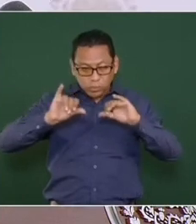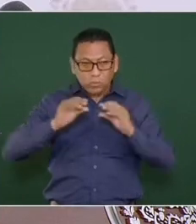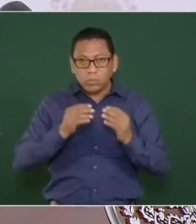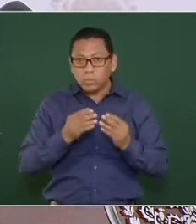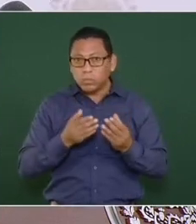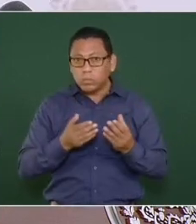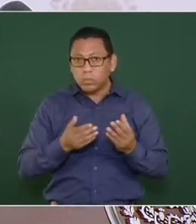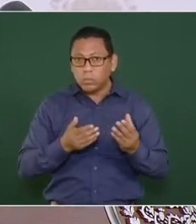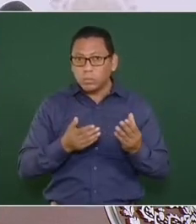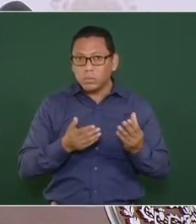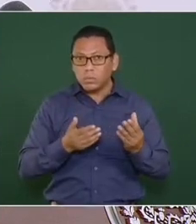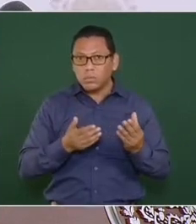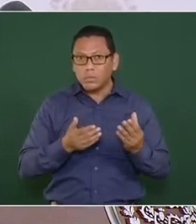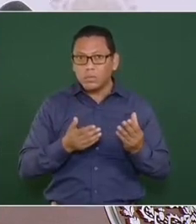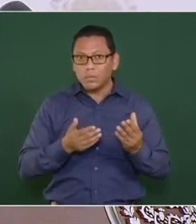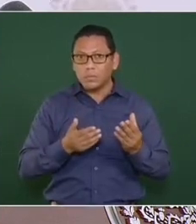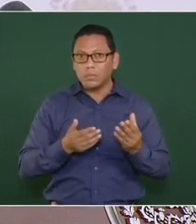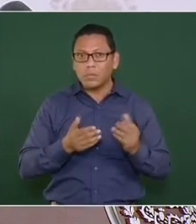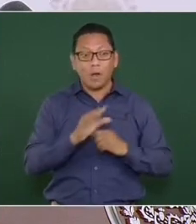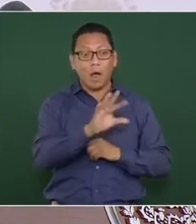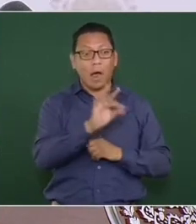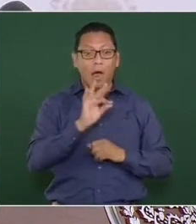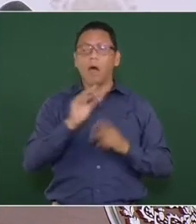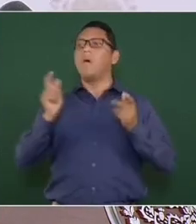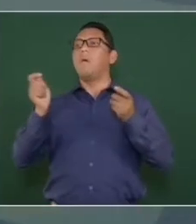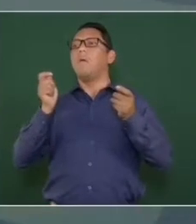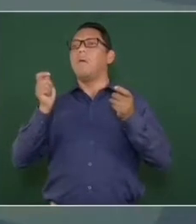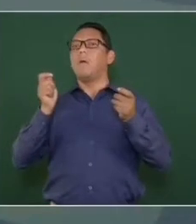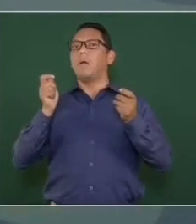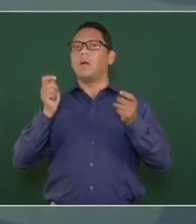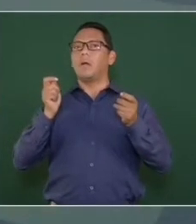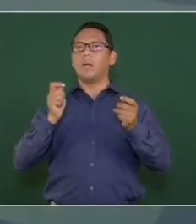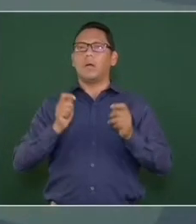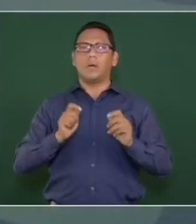no. No,